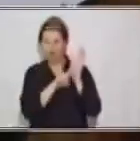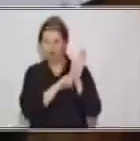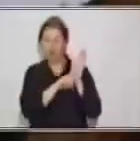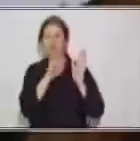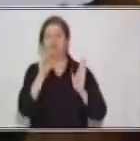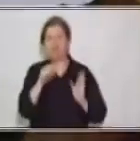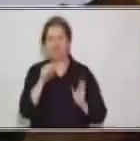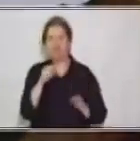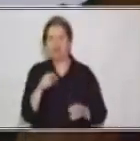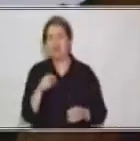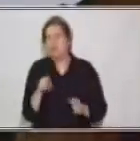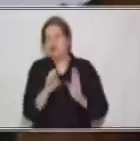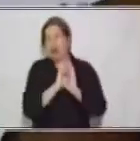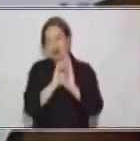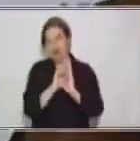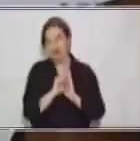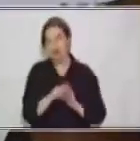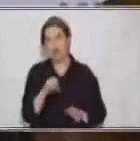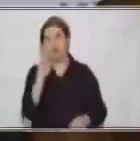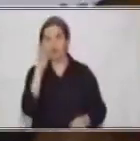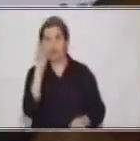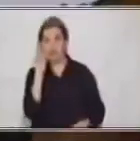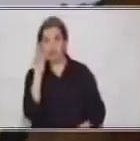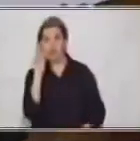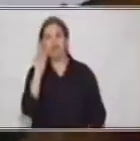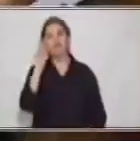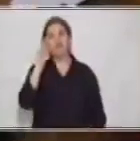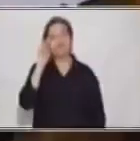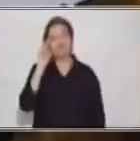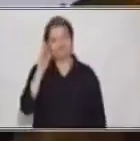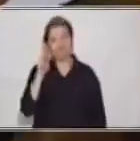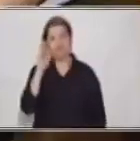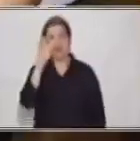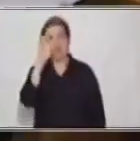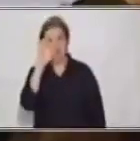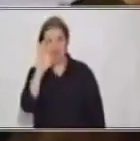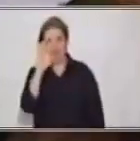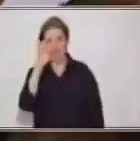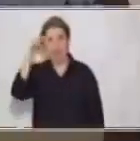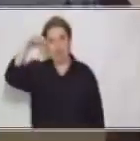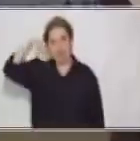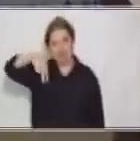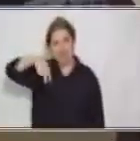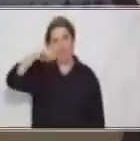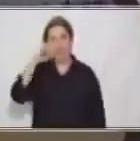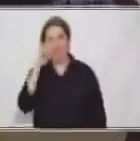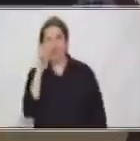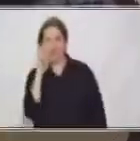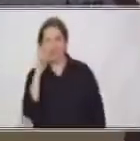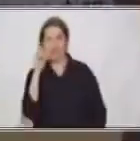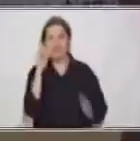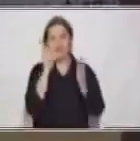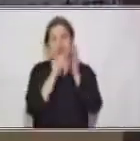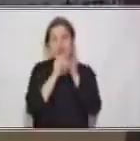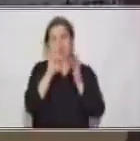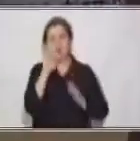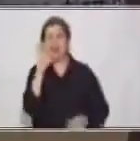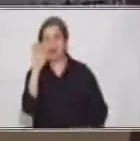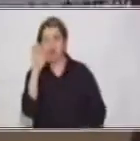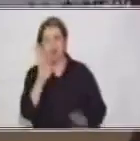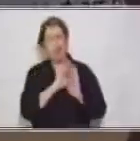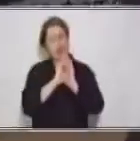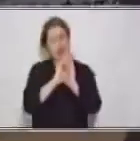e, ni, que. Y, e, ni, que. Ejemplo. Tú